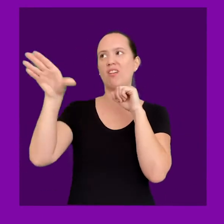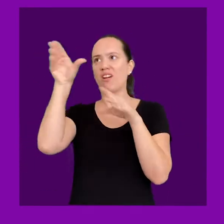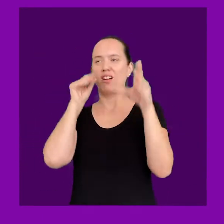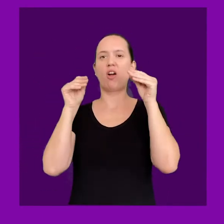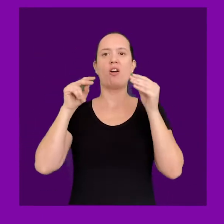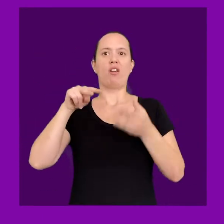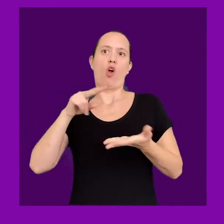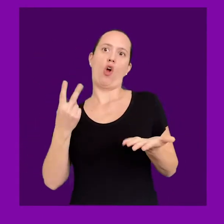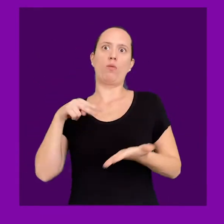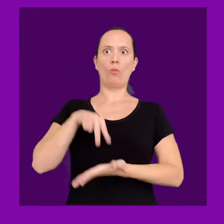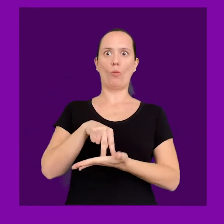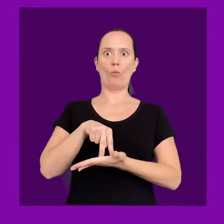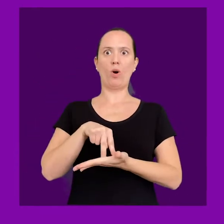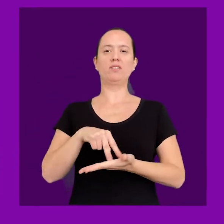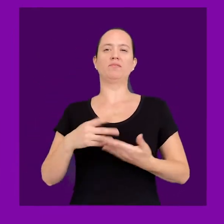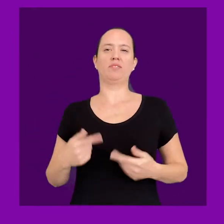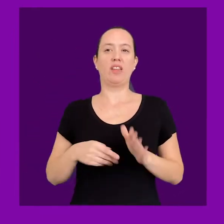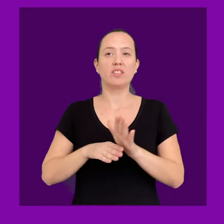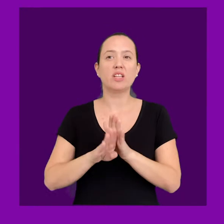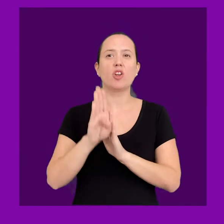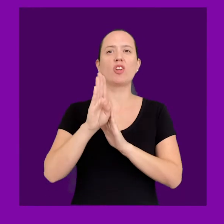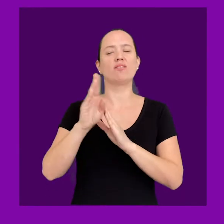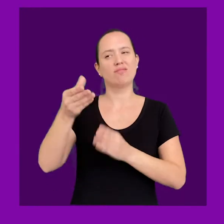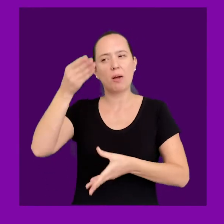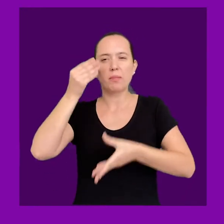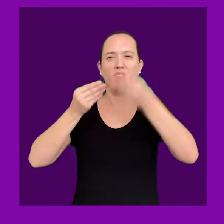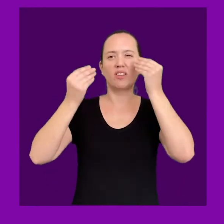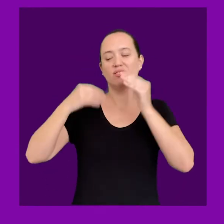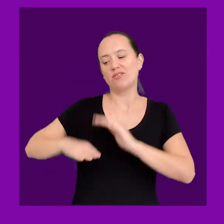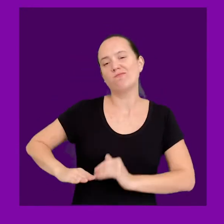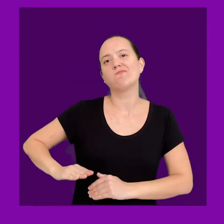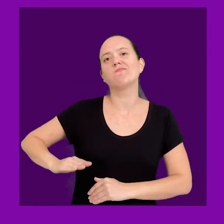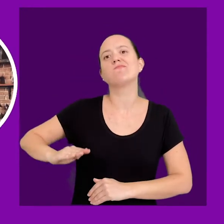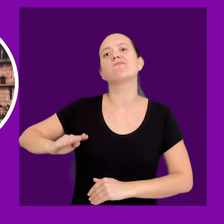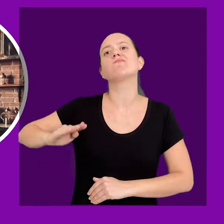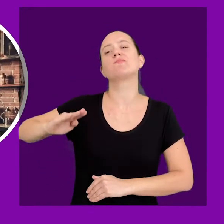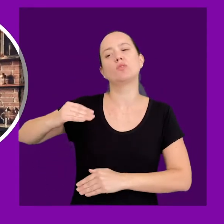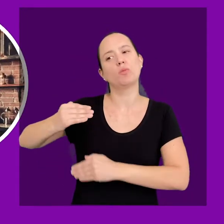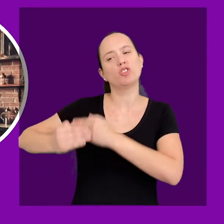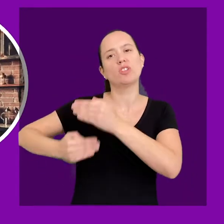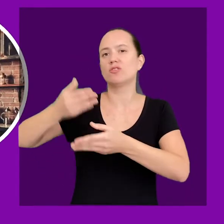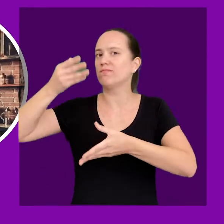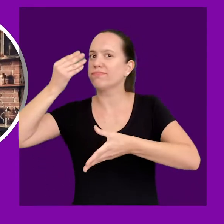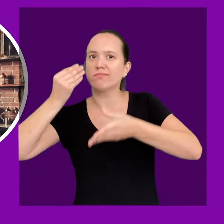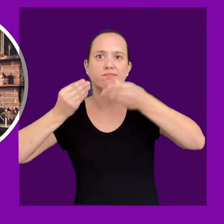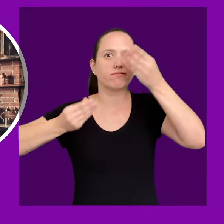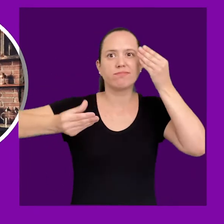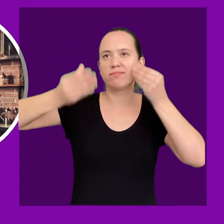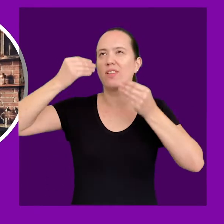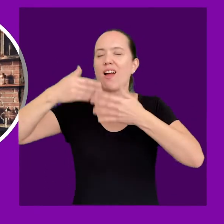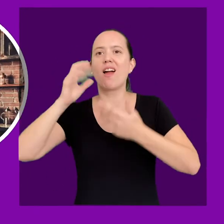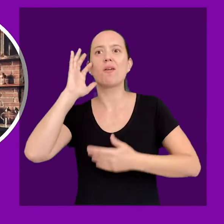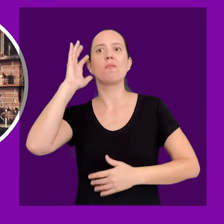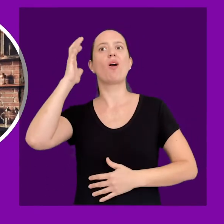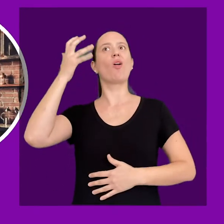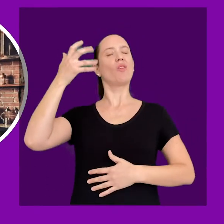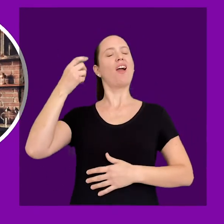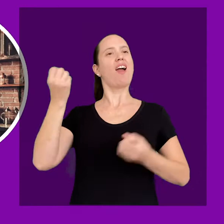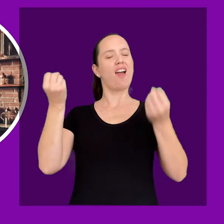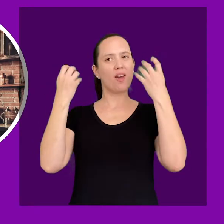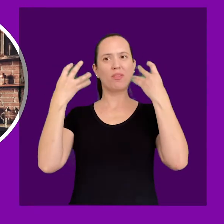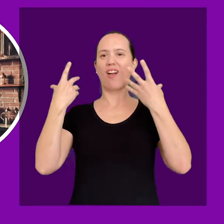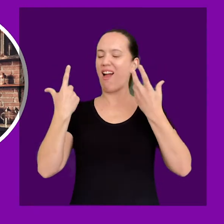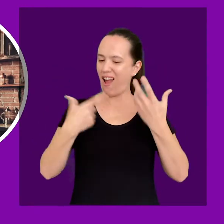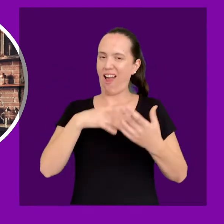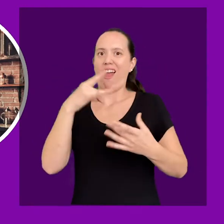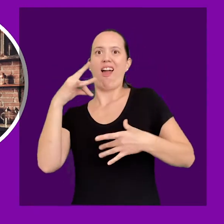movernos o al estar en quietud. Su desarrollo es más notorio en la infancia, pero es un proceso gradual. Consecuencia de la maduración y